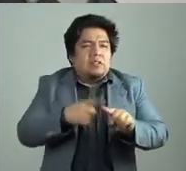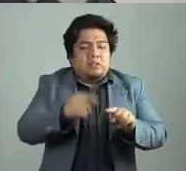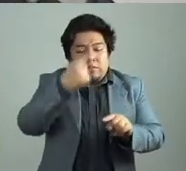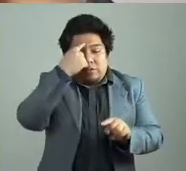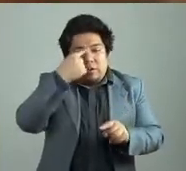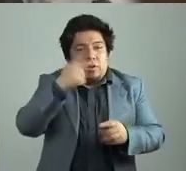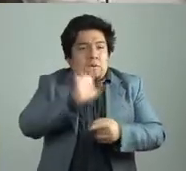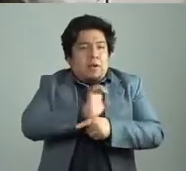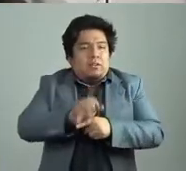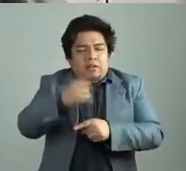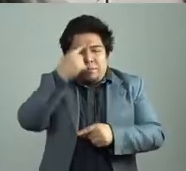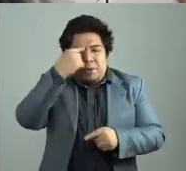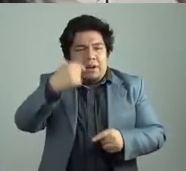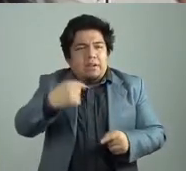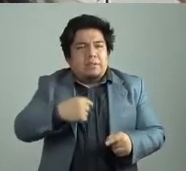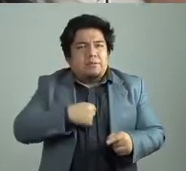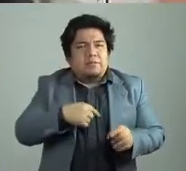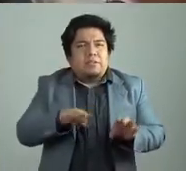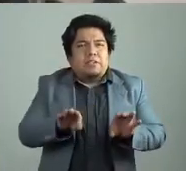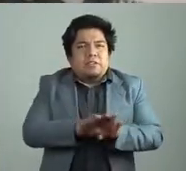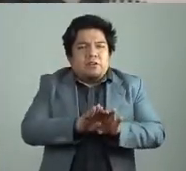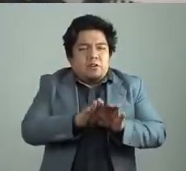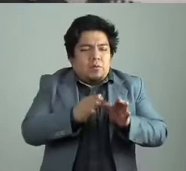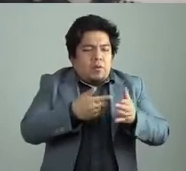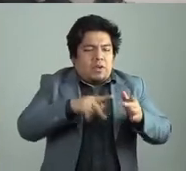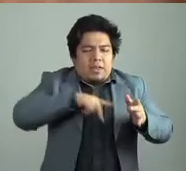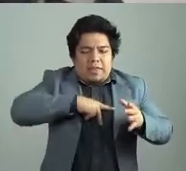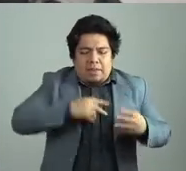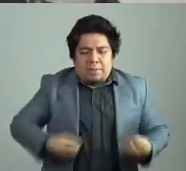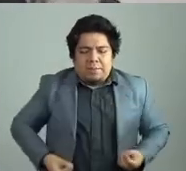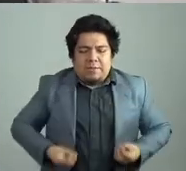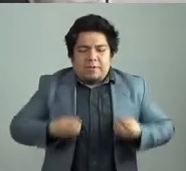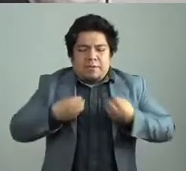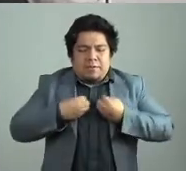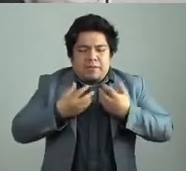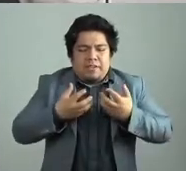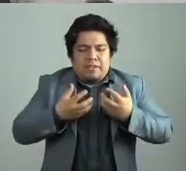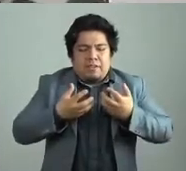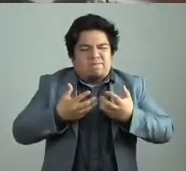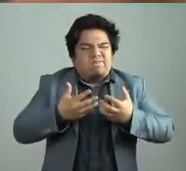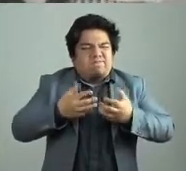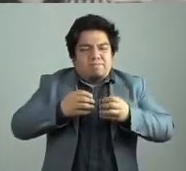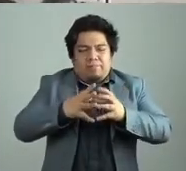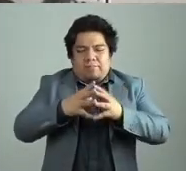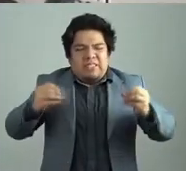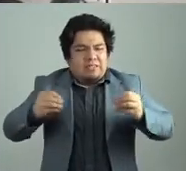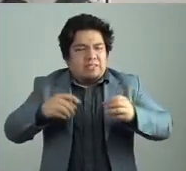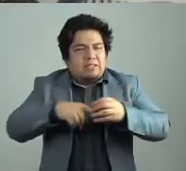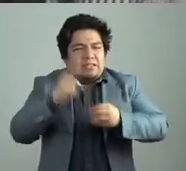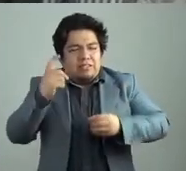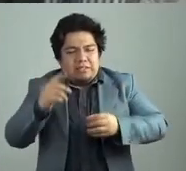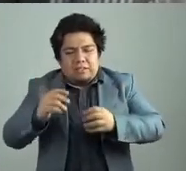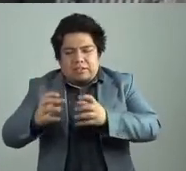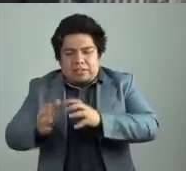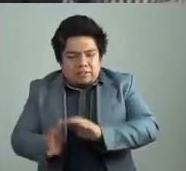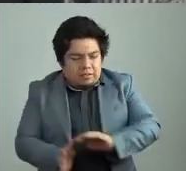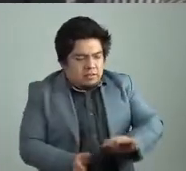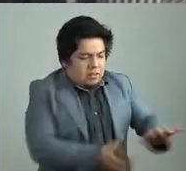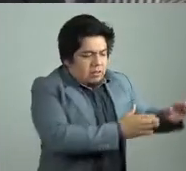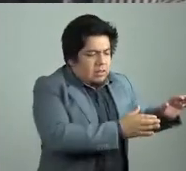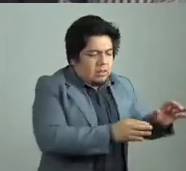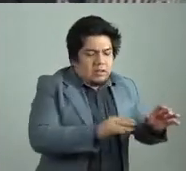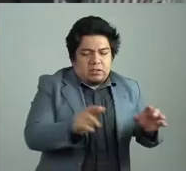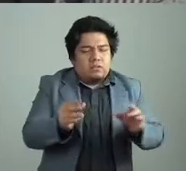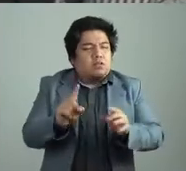como salirme de esa realidad, recrearla de una manera determinada y volver a esa realidad como para entender